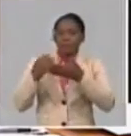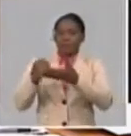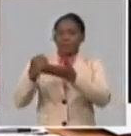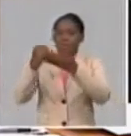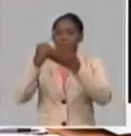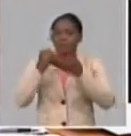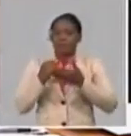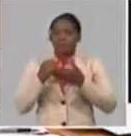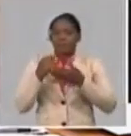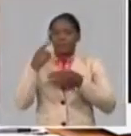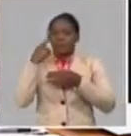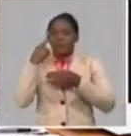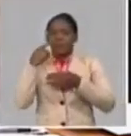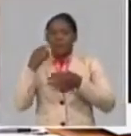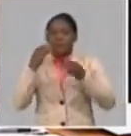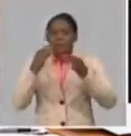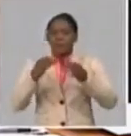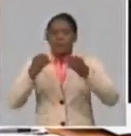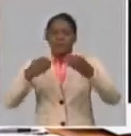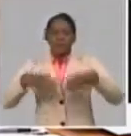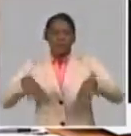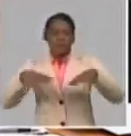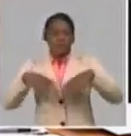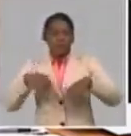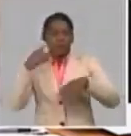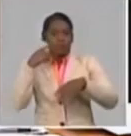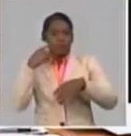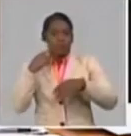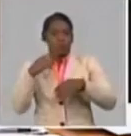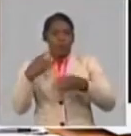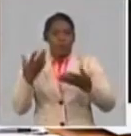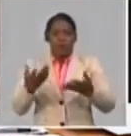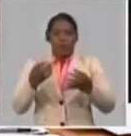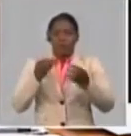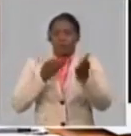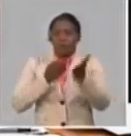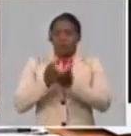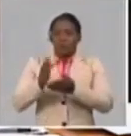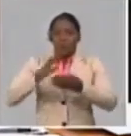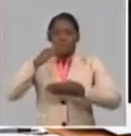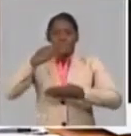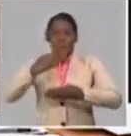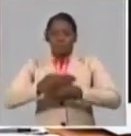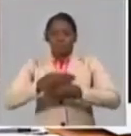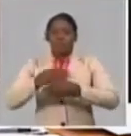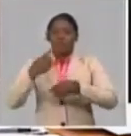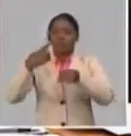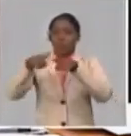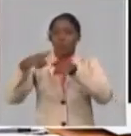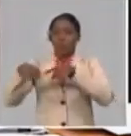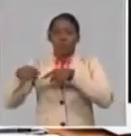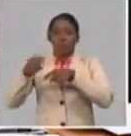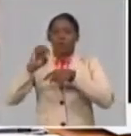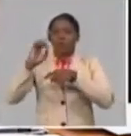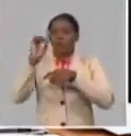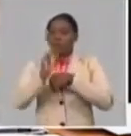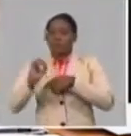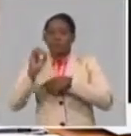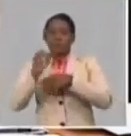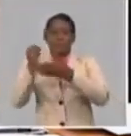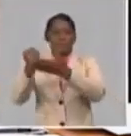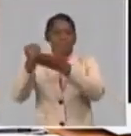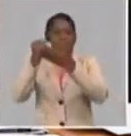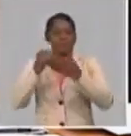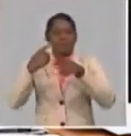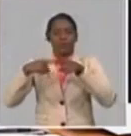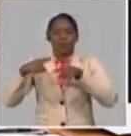la creciente denuncia sobre los impactos de ese bloqueo criminal, ellas también favorezcan esa movilización. Ya